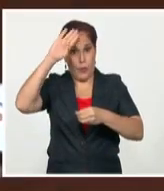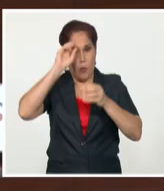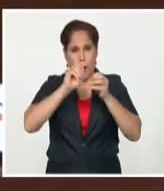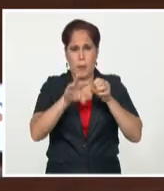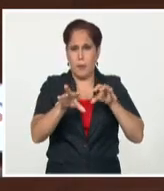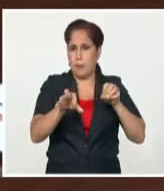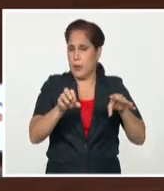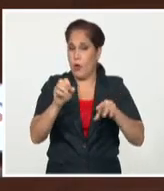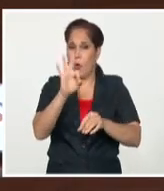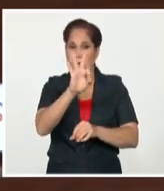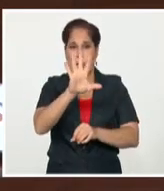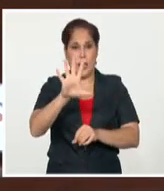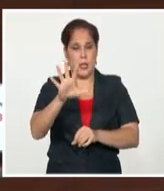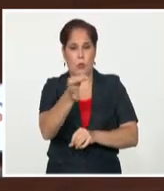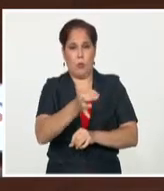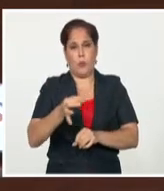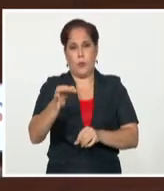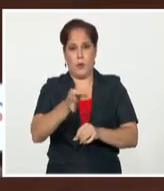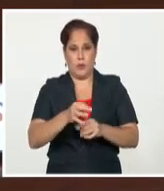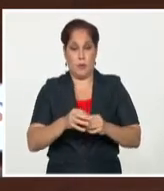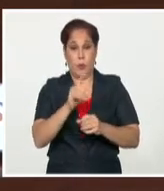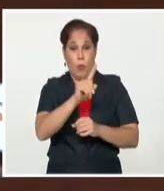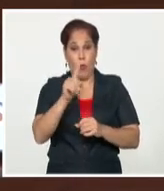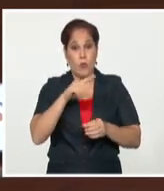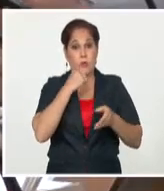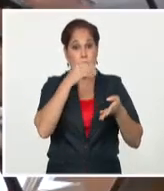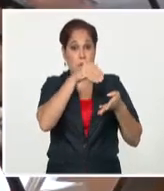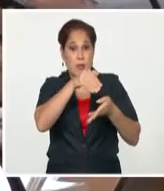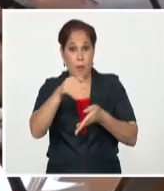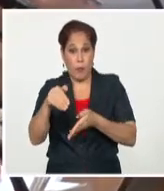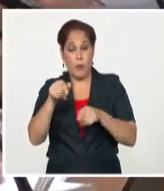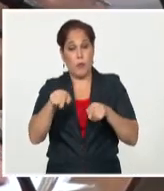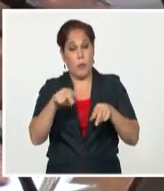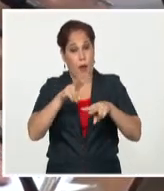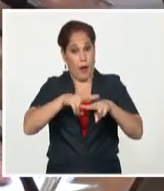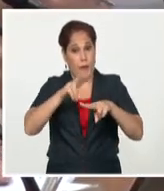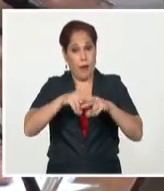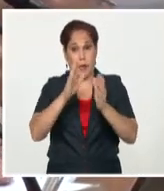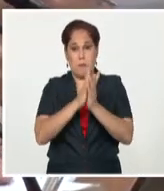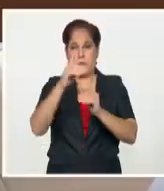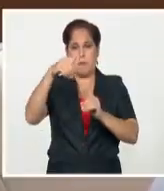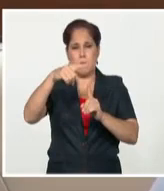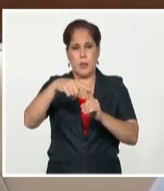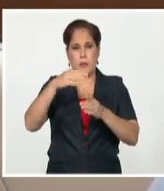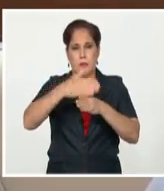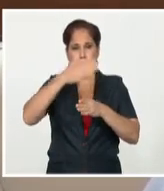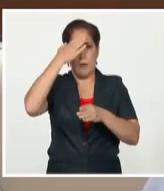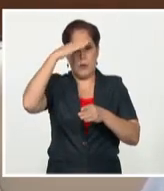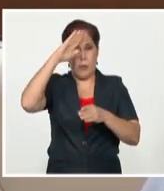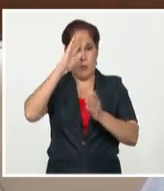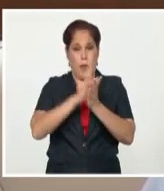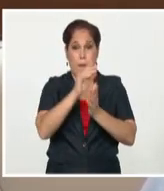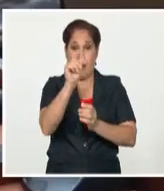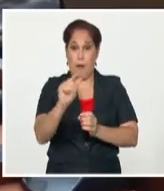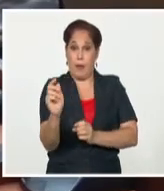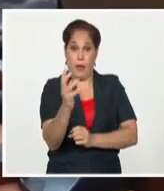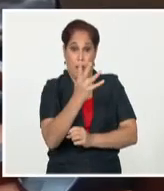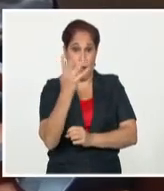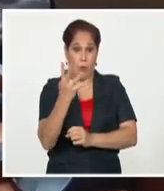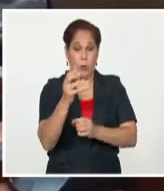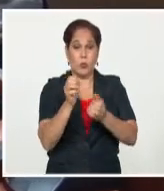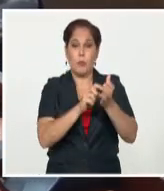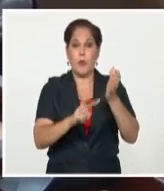en 85 de sus municipios, 11 fallecidos, y en la que La Habana, Matanzas, Santiago de Cuba y Mayabeque fueron los